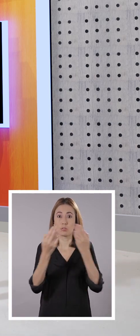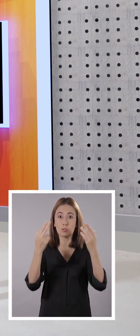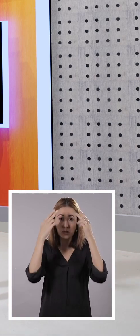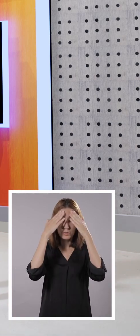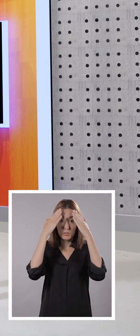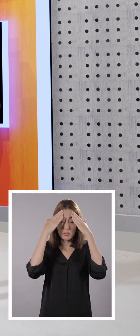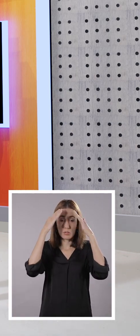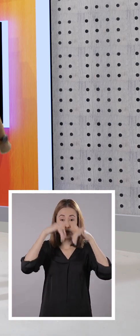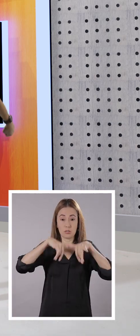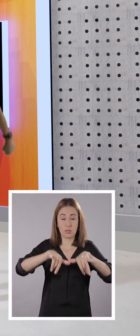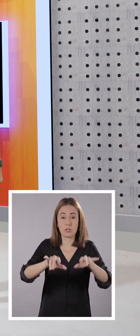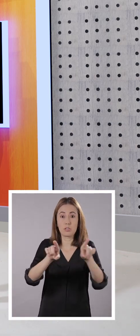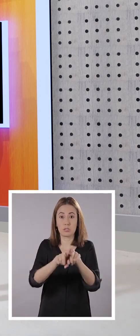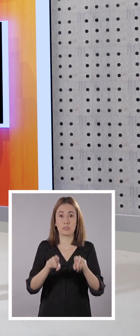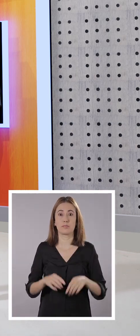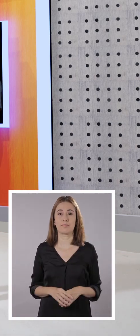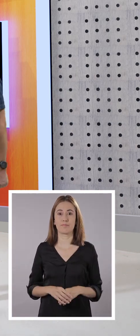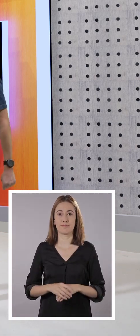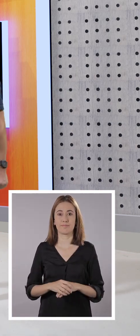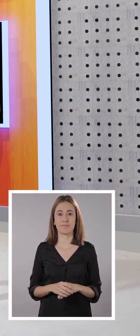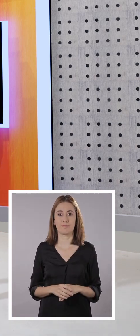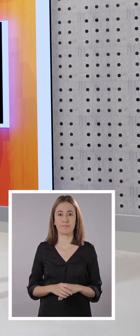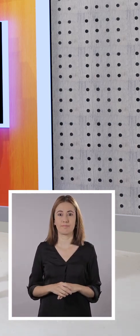y apuntarlas para tu portafolio.